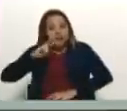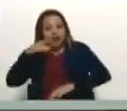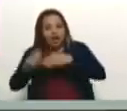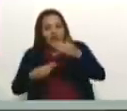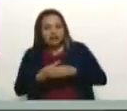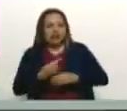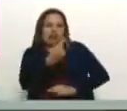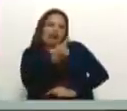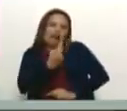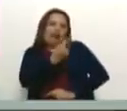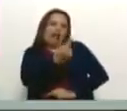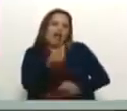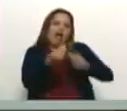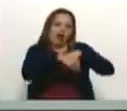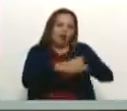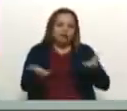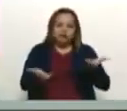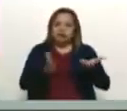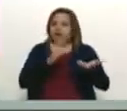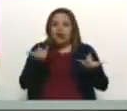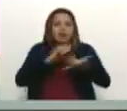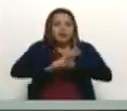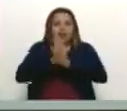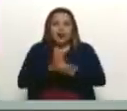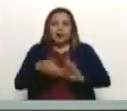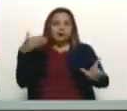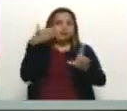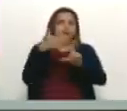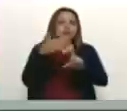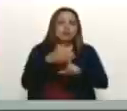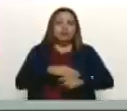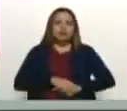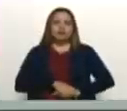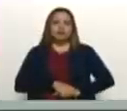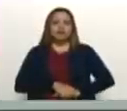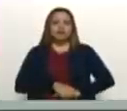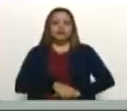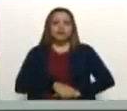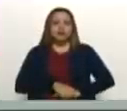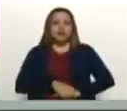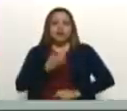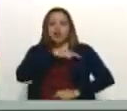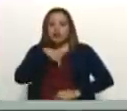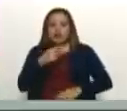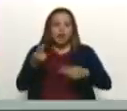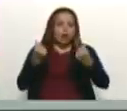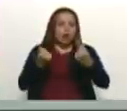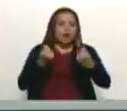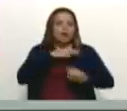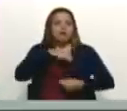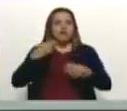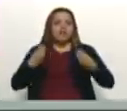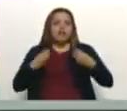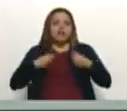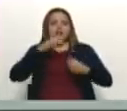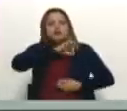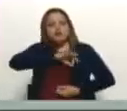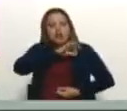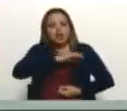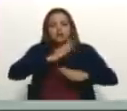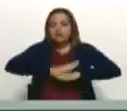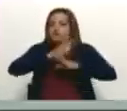la coacción, la agresión permanente sobre nuestra economía, sobre nuestra vida social. El